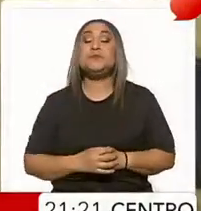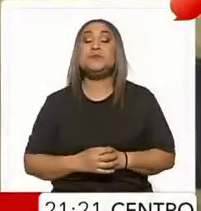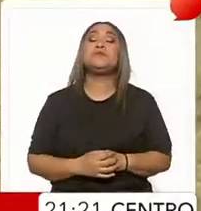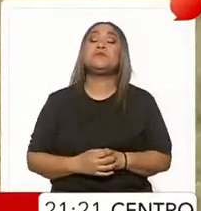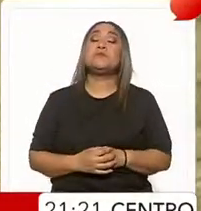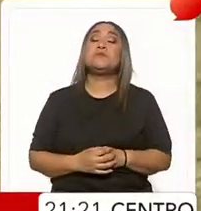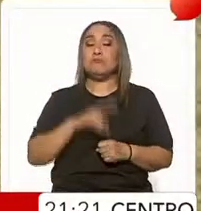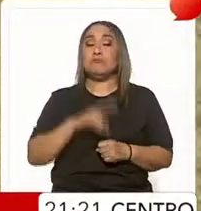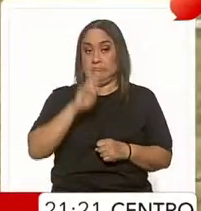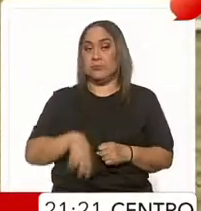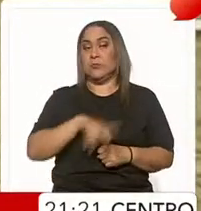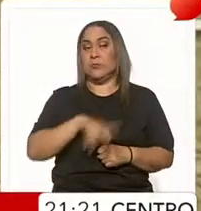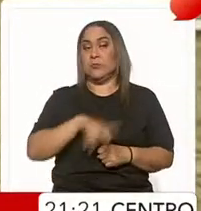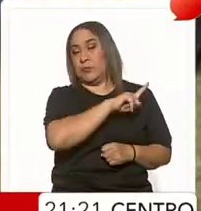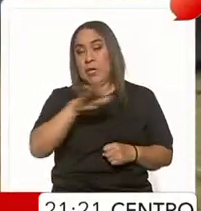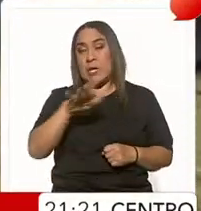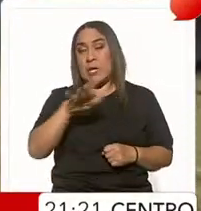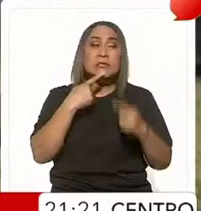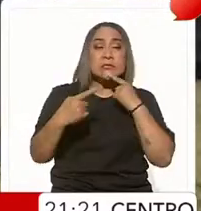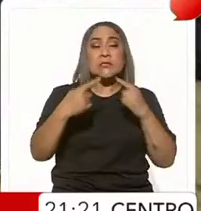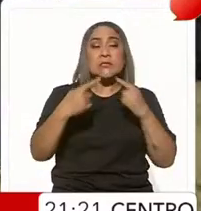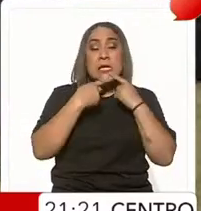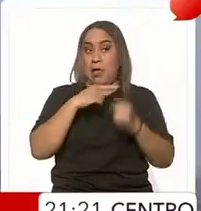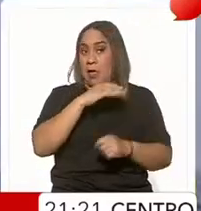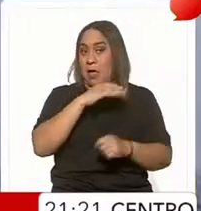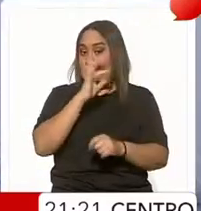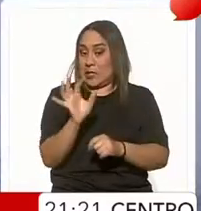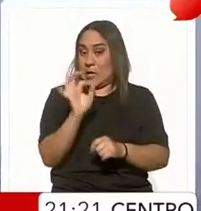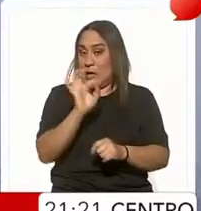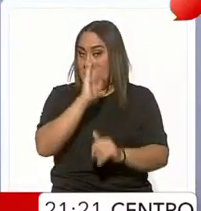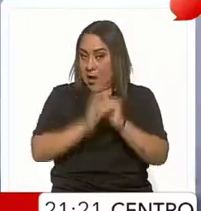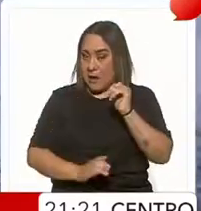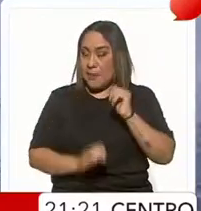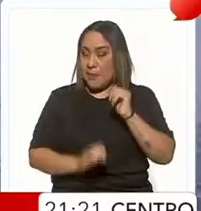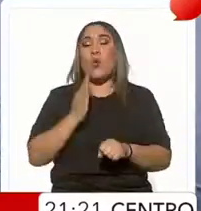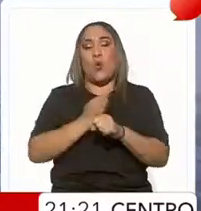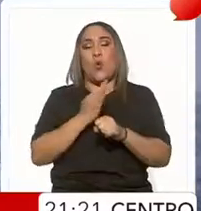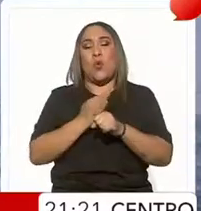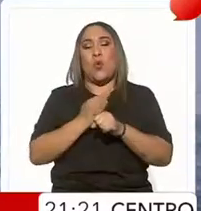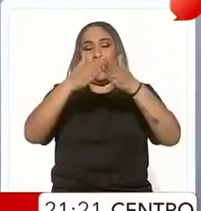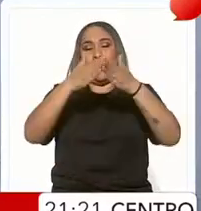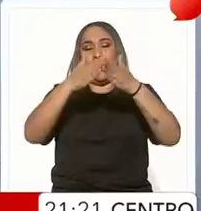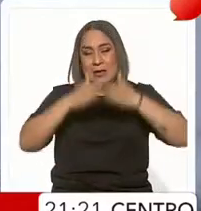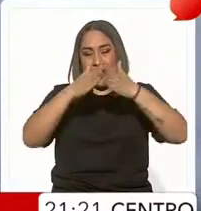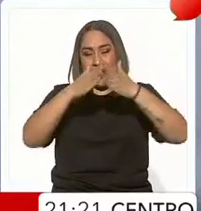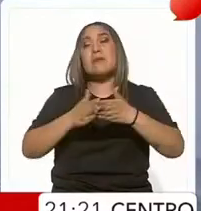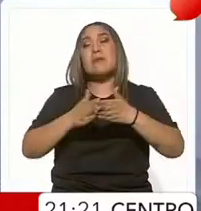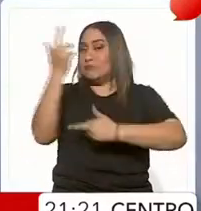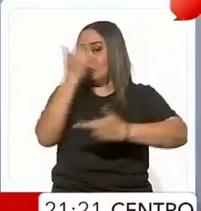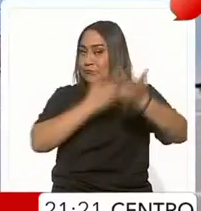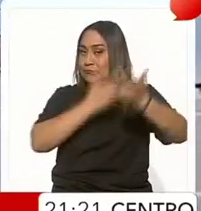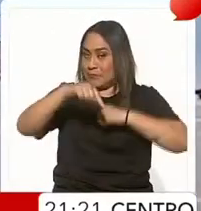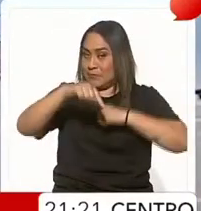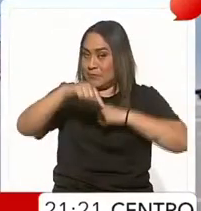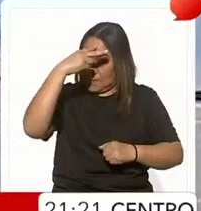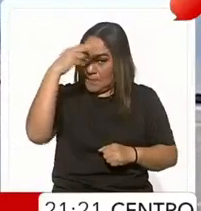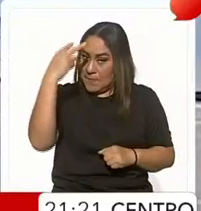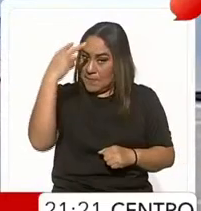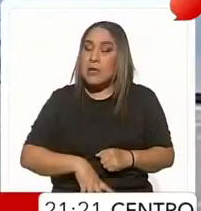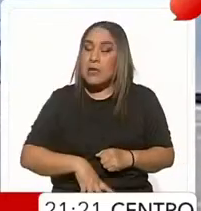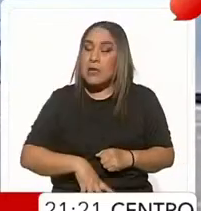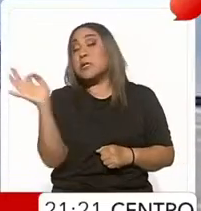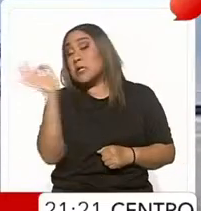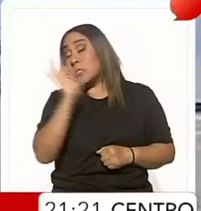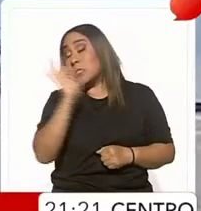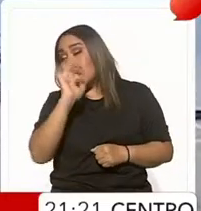tomado varios días está por completarse. En estos momentos, el buque de la Marina navega de regreso a nuestro país. Se prevé que